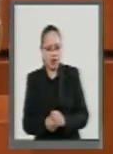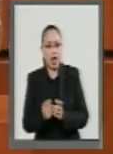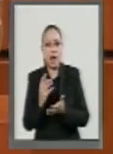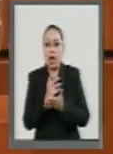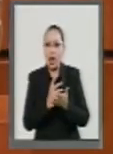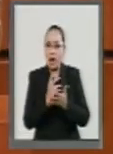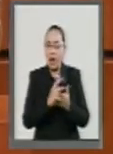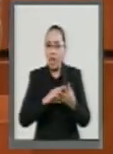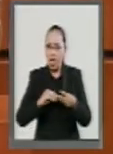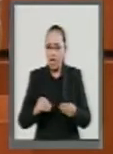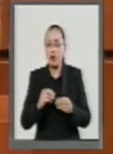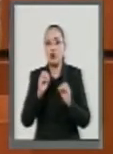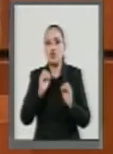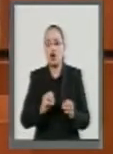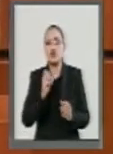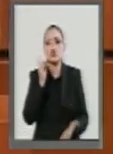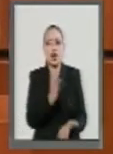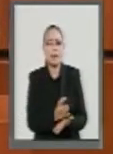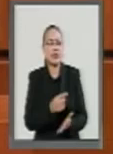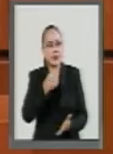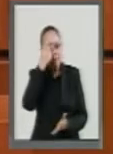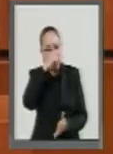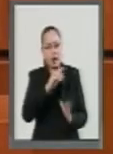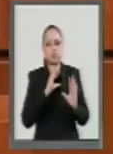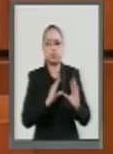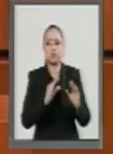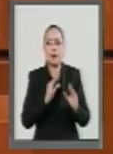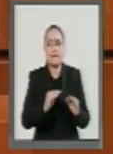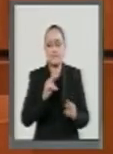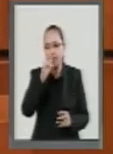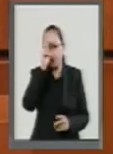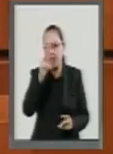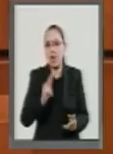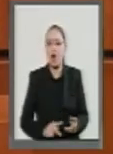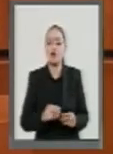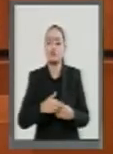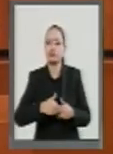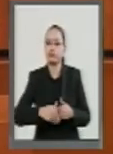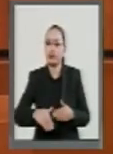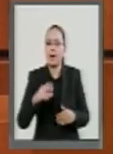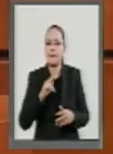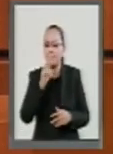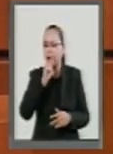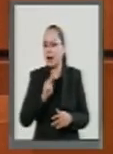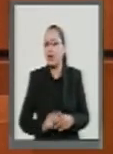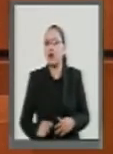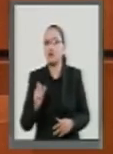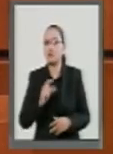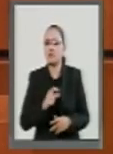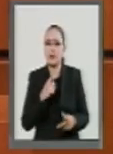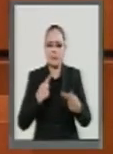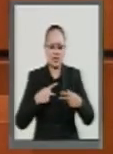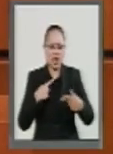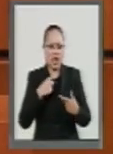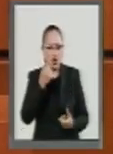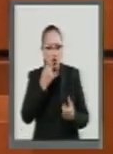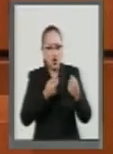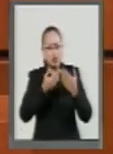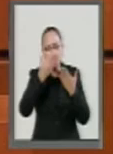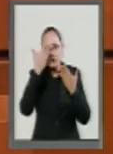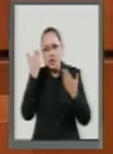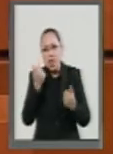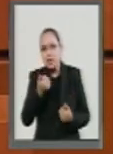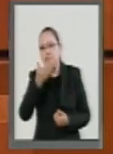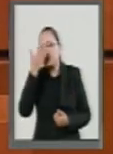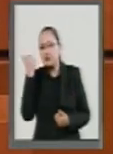son escuelas del crimen, en donde se especializan los inocentes que se